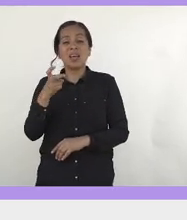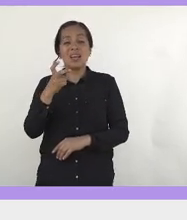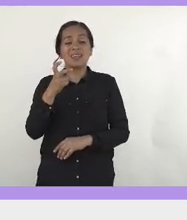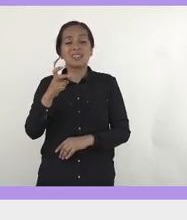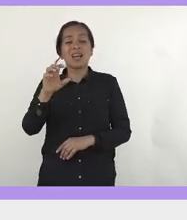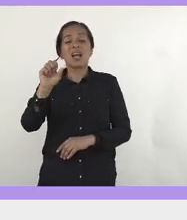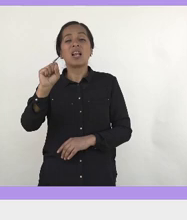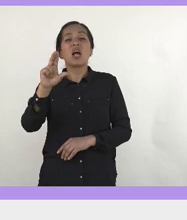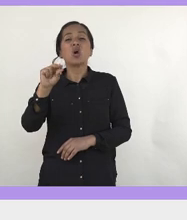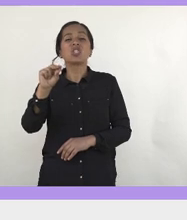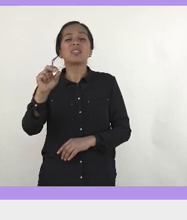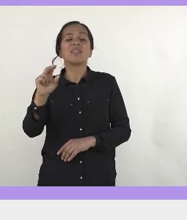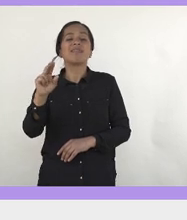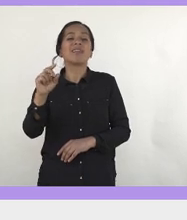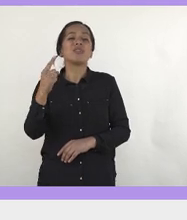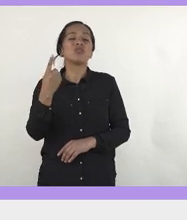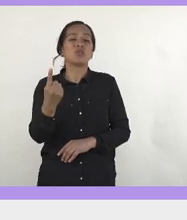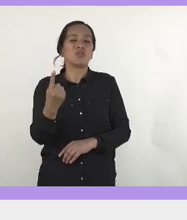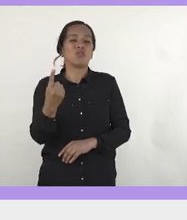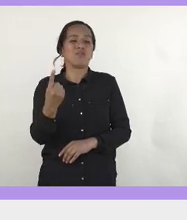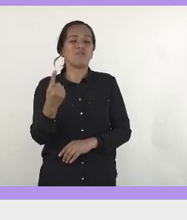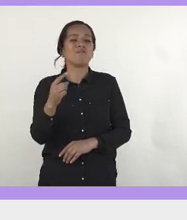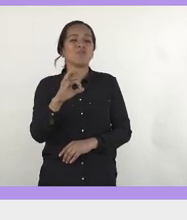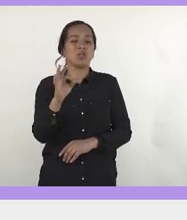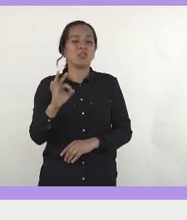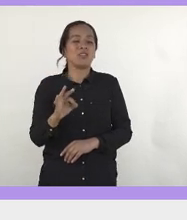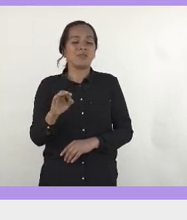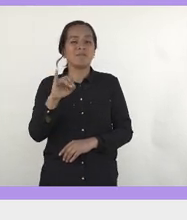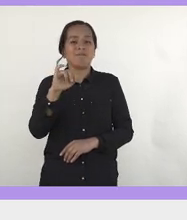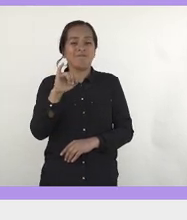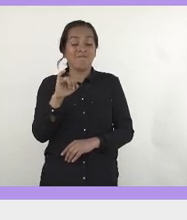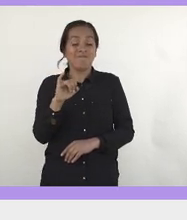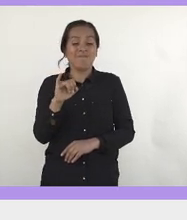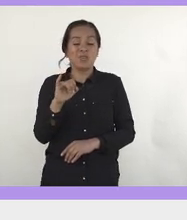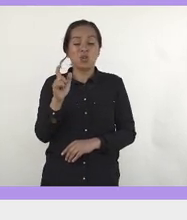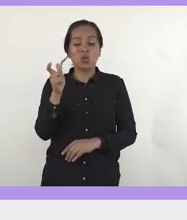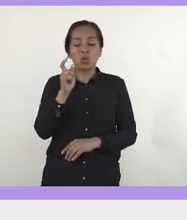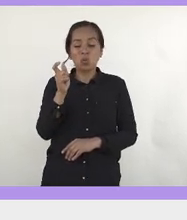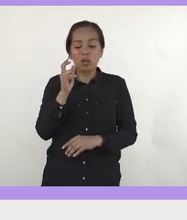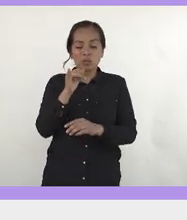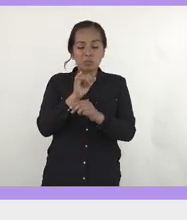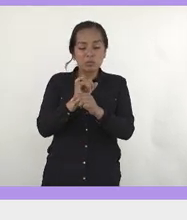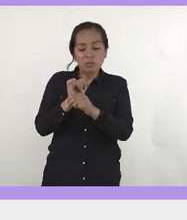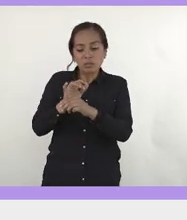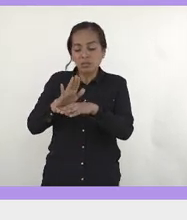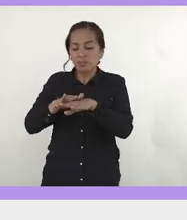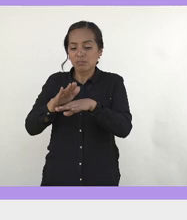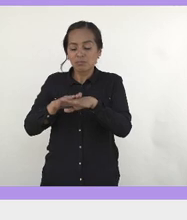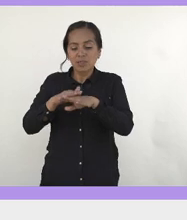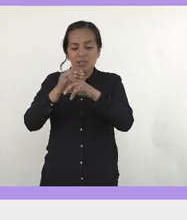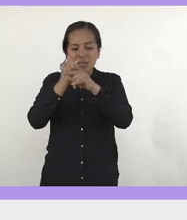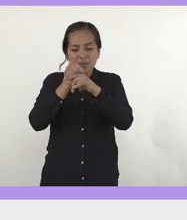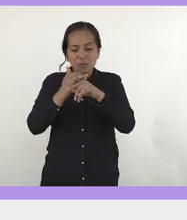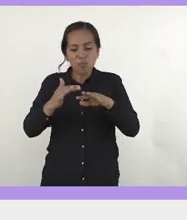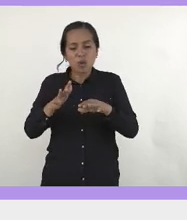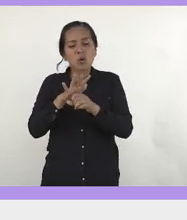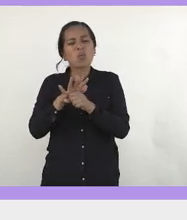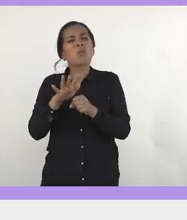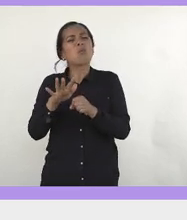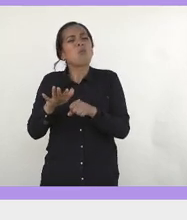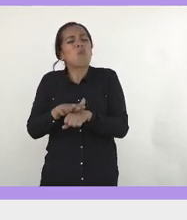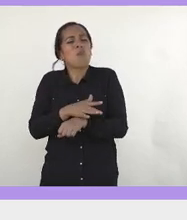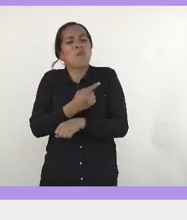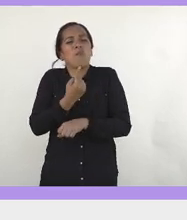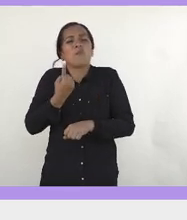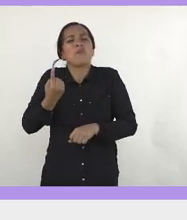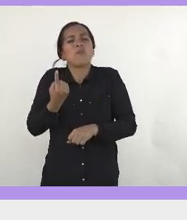81%. ¿Hace sentido? Pues sí hace sentido. Cuando te pones a ver un poco cuáles son las razones